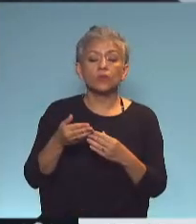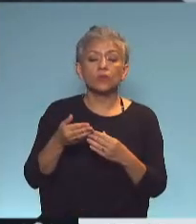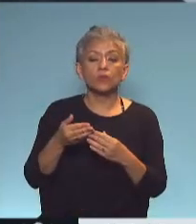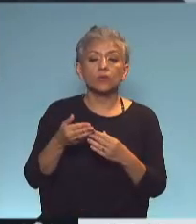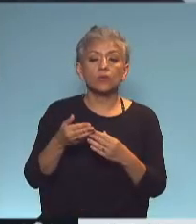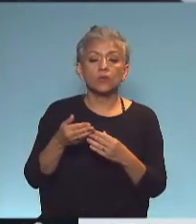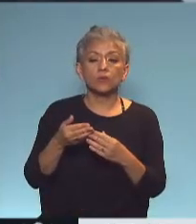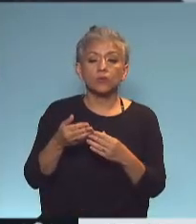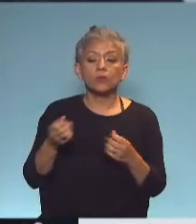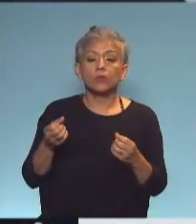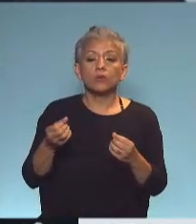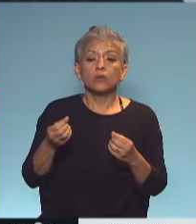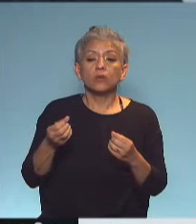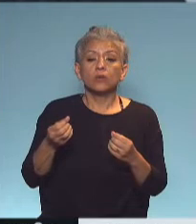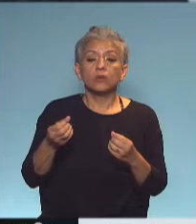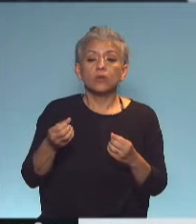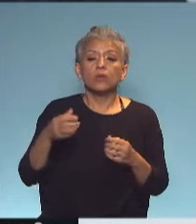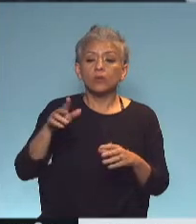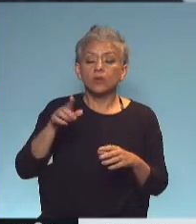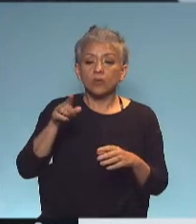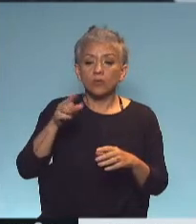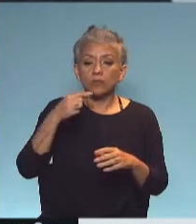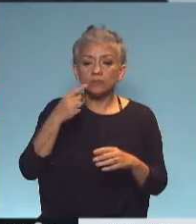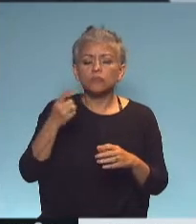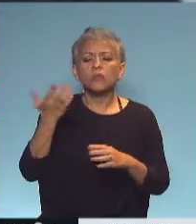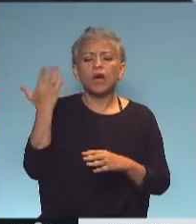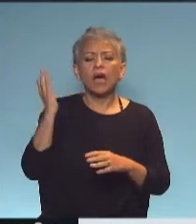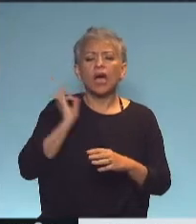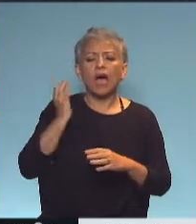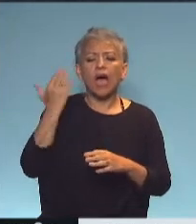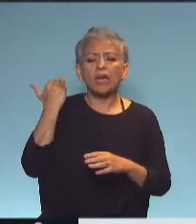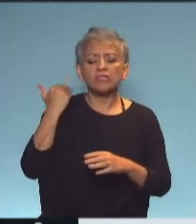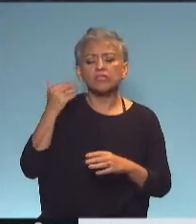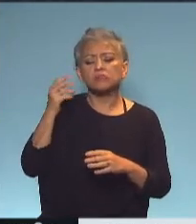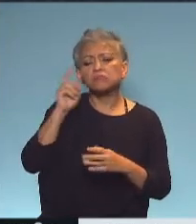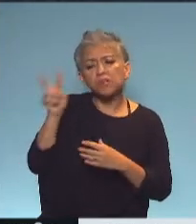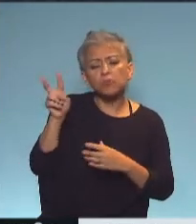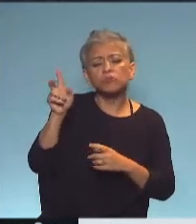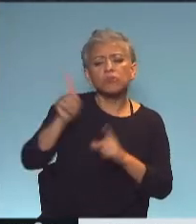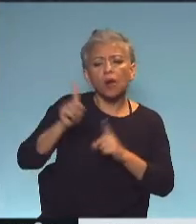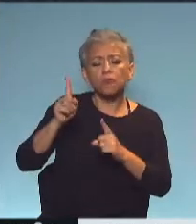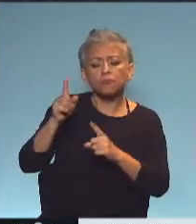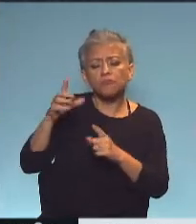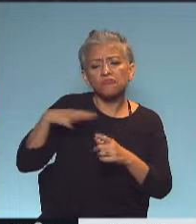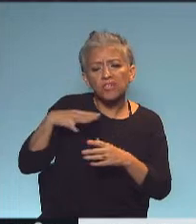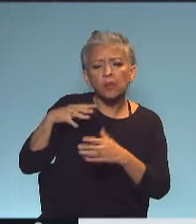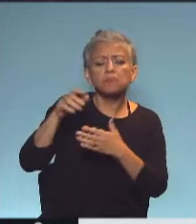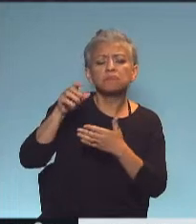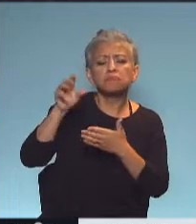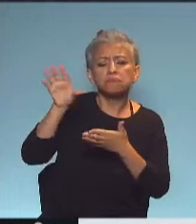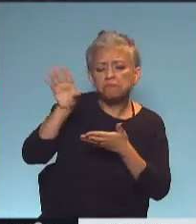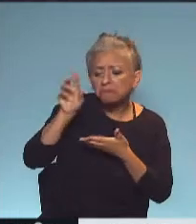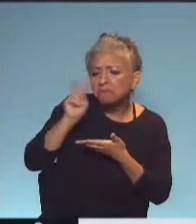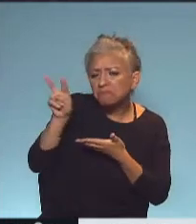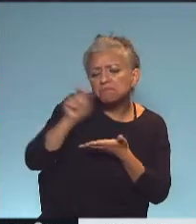obtenidos por impresión 3D o manufactura aditiva. Nosotros tomamos nota de eso, manteníamos contacto con la